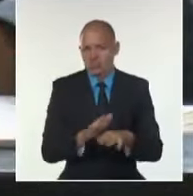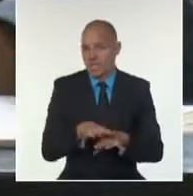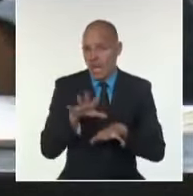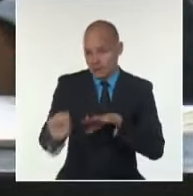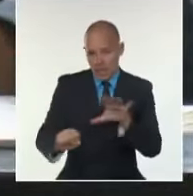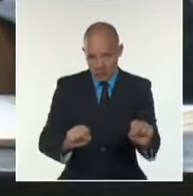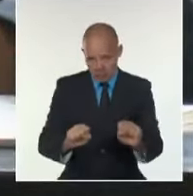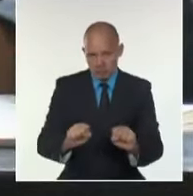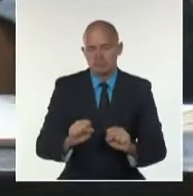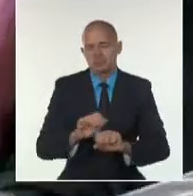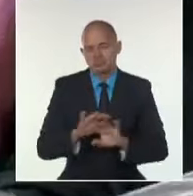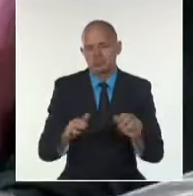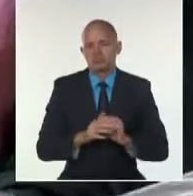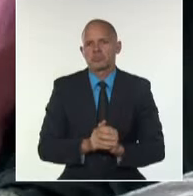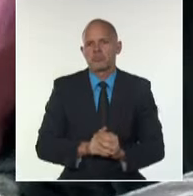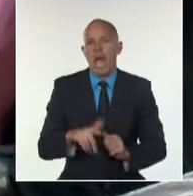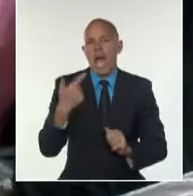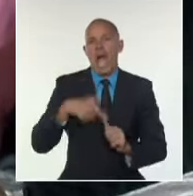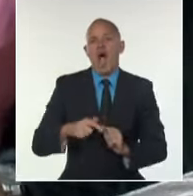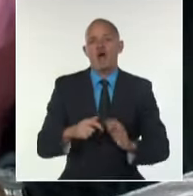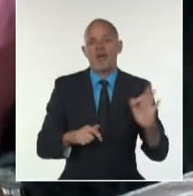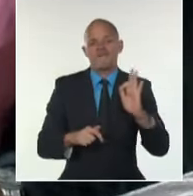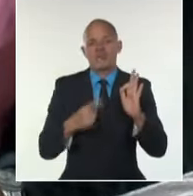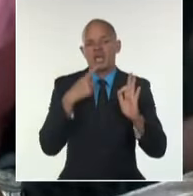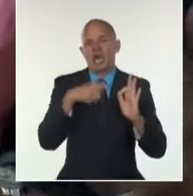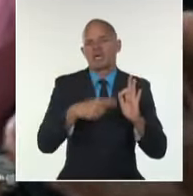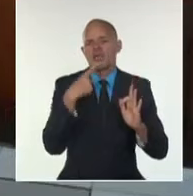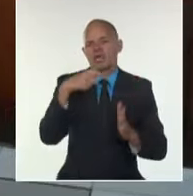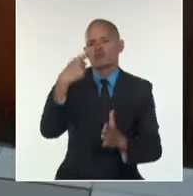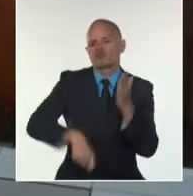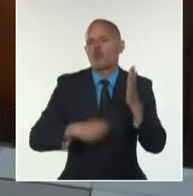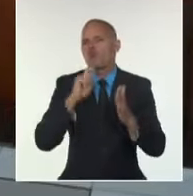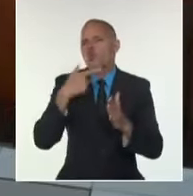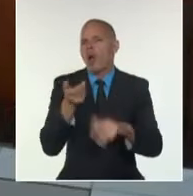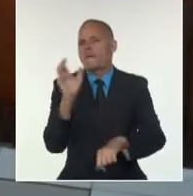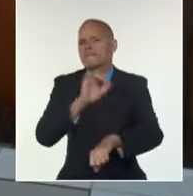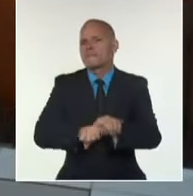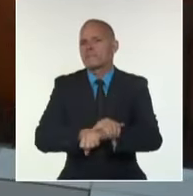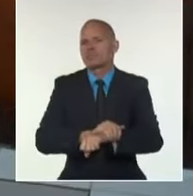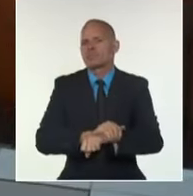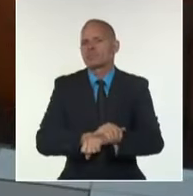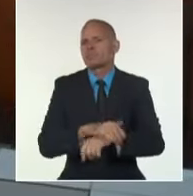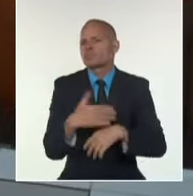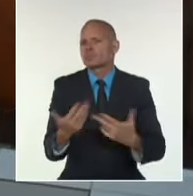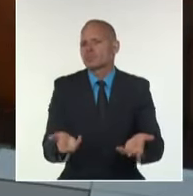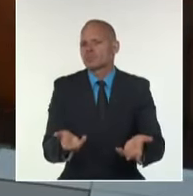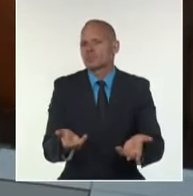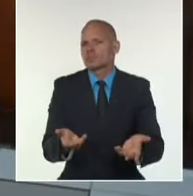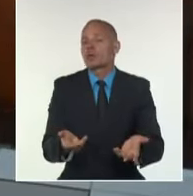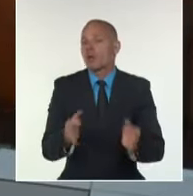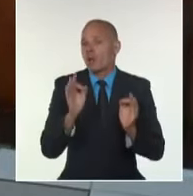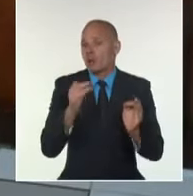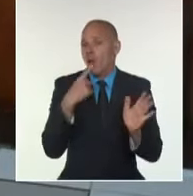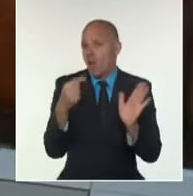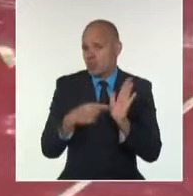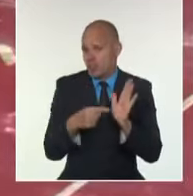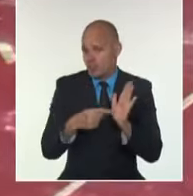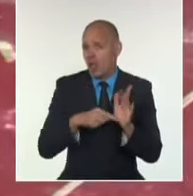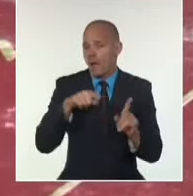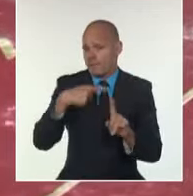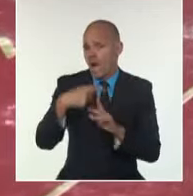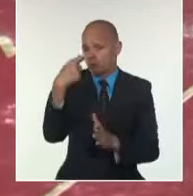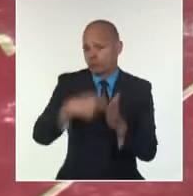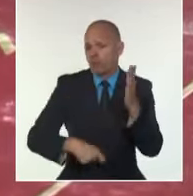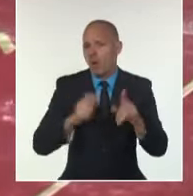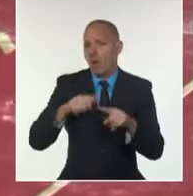común acuerdo, la Fiscalía solicitó una sanción conjunta de privación de libertad con las correspondientes sanciones accesorias